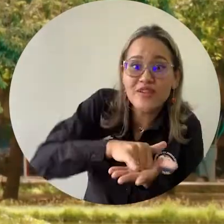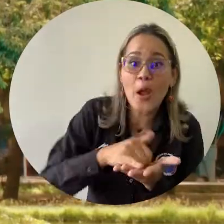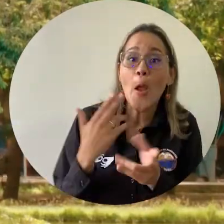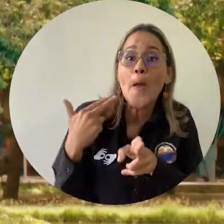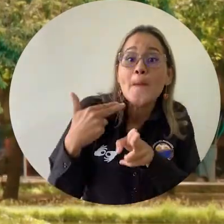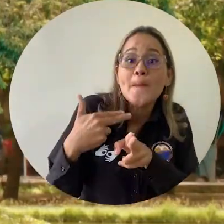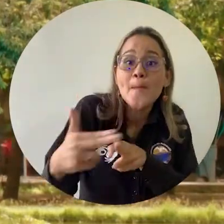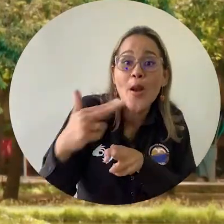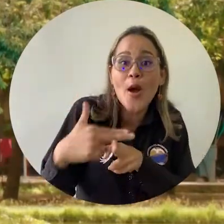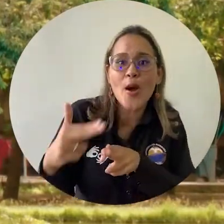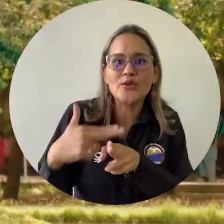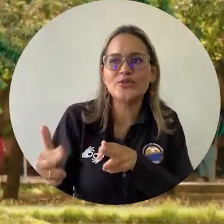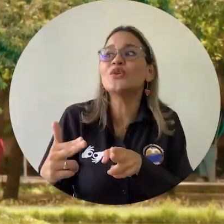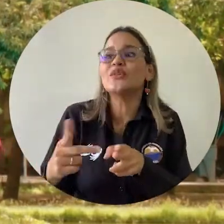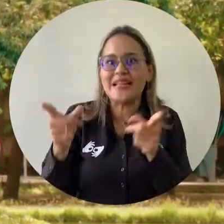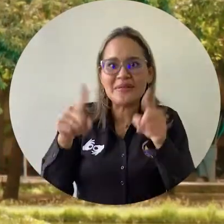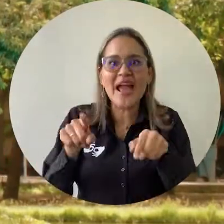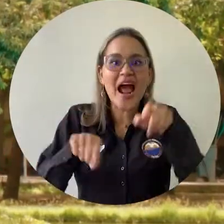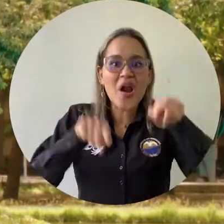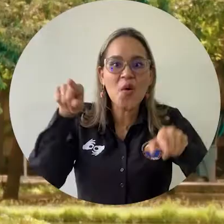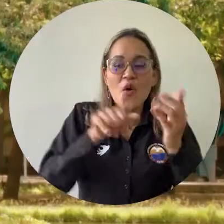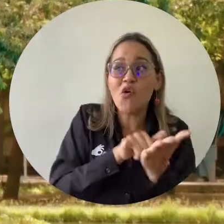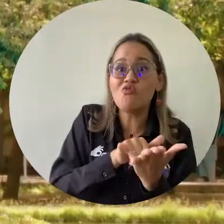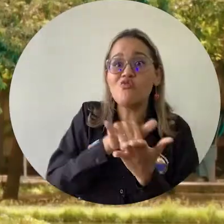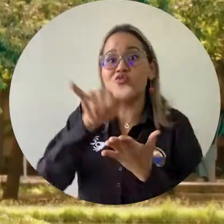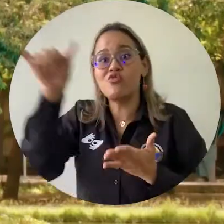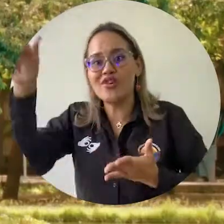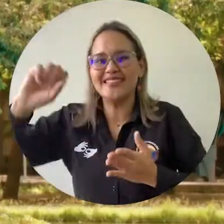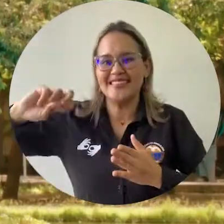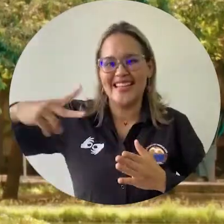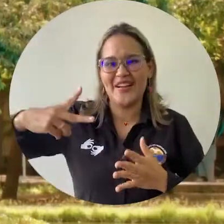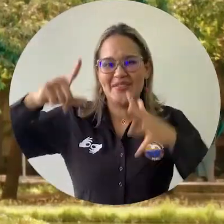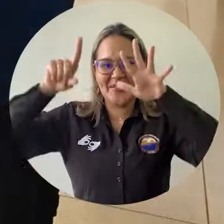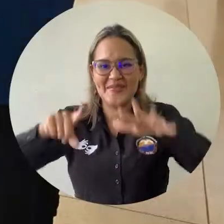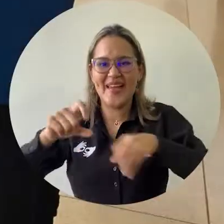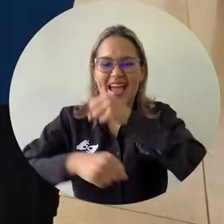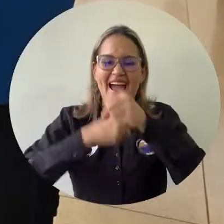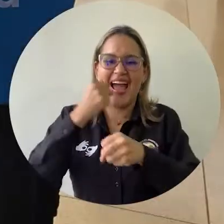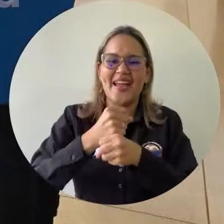iniciar su experiencia en el exterior para el segundo semestre 2022.